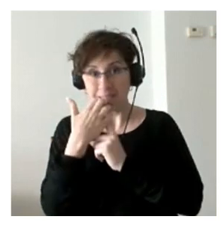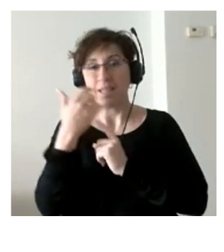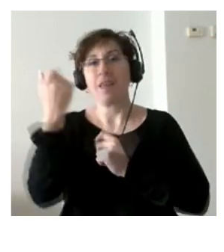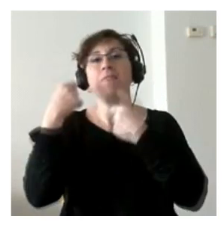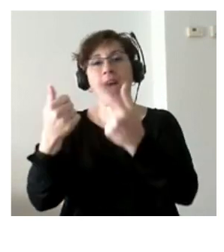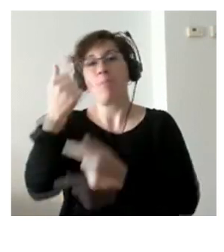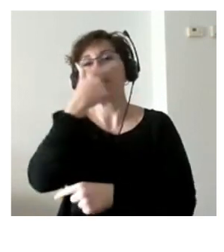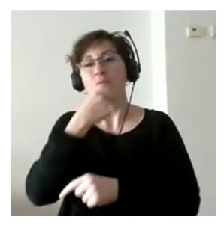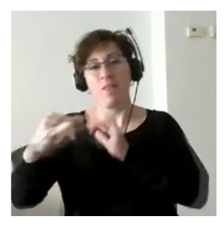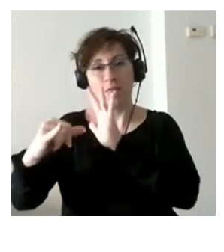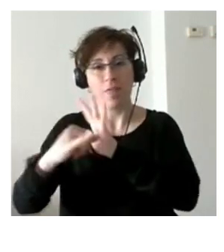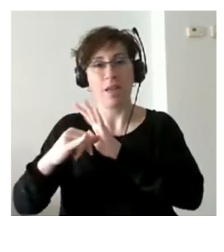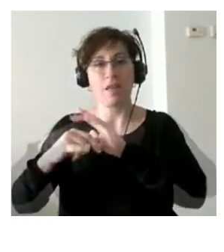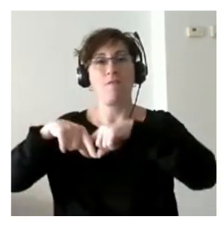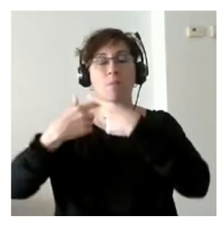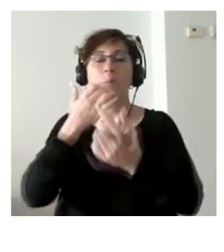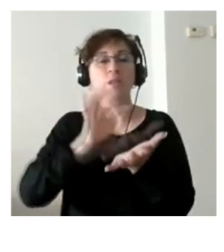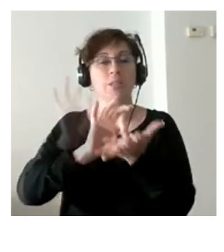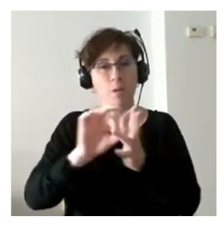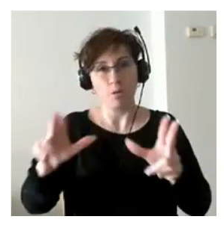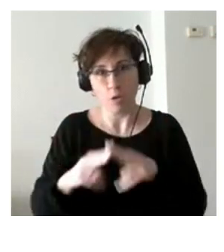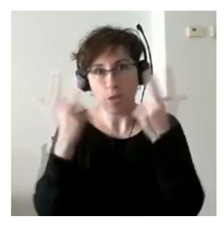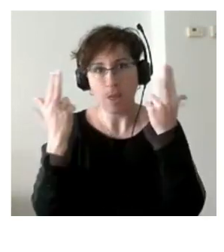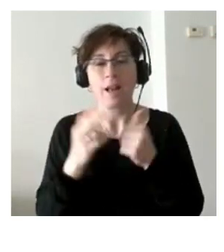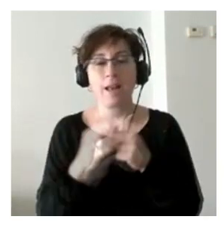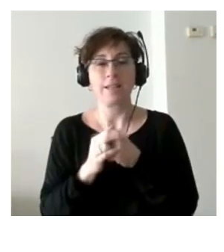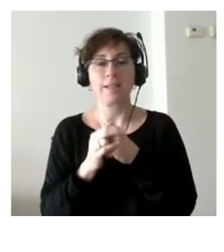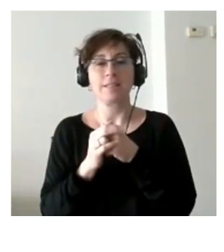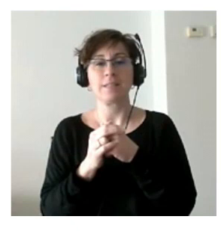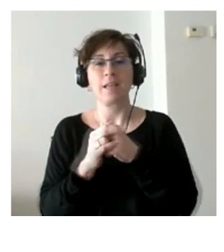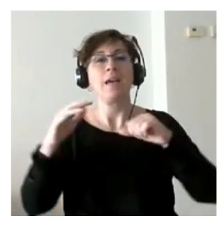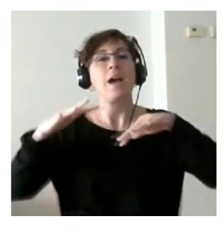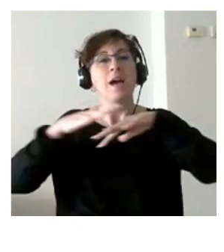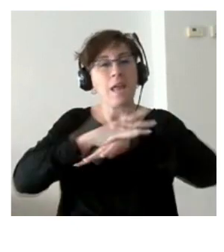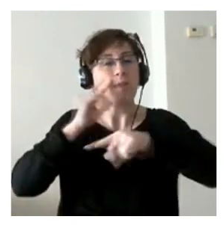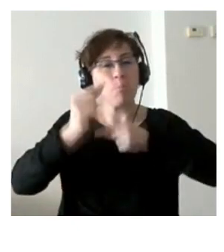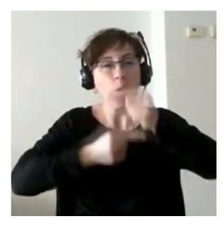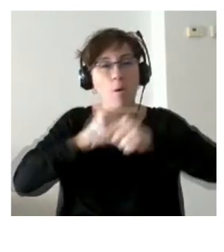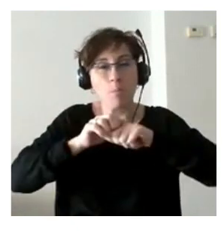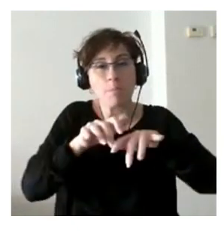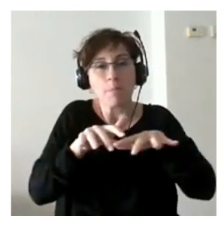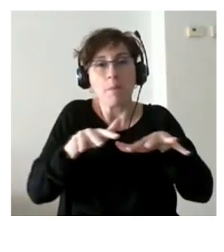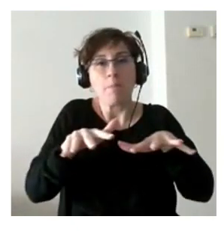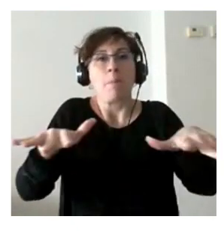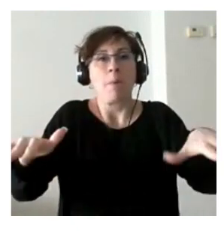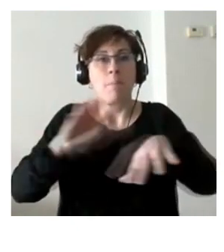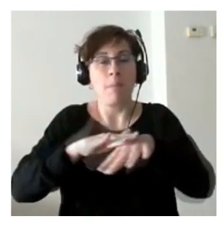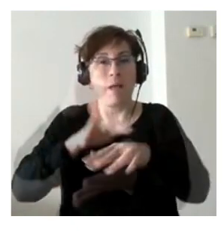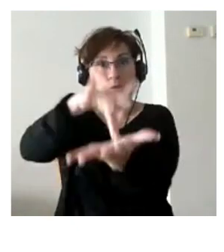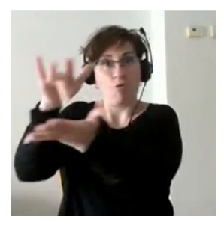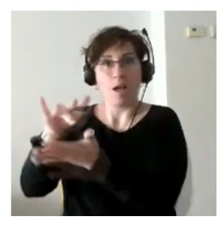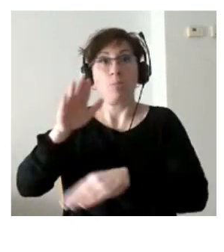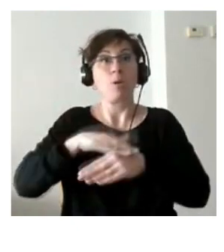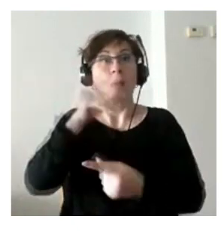el podernos coordinar con servicios sociales de la zona el podernos establecer esa red para poder llegar porque desde prisiones no siempre llegamos a todo